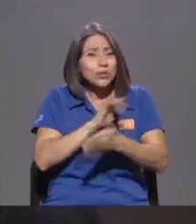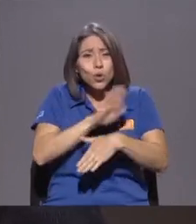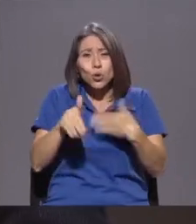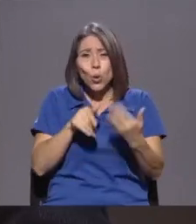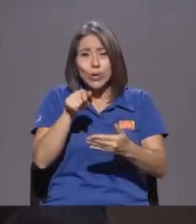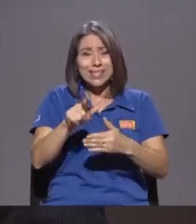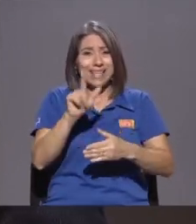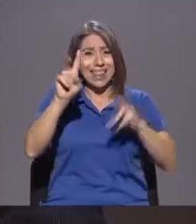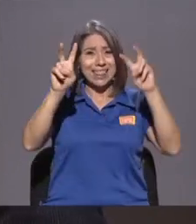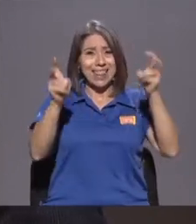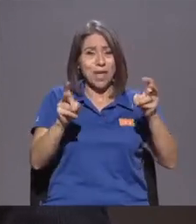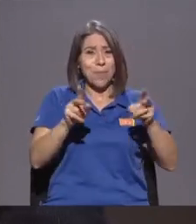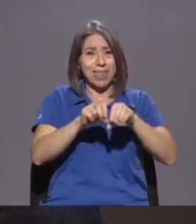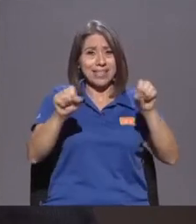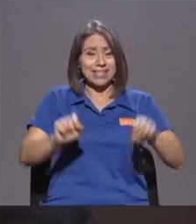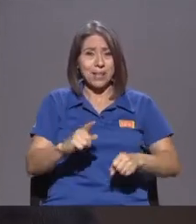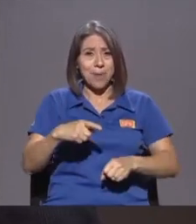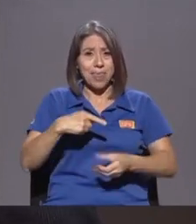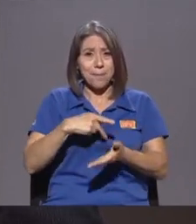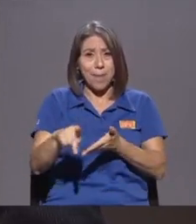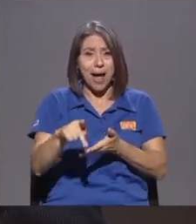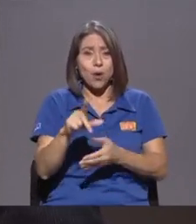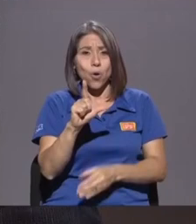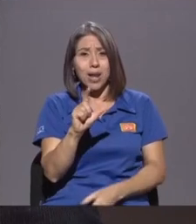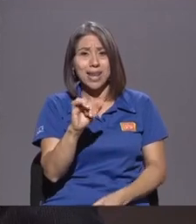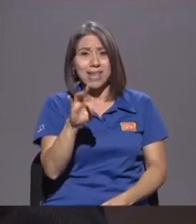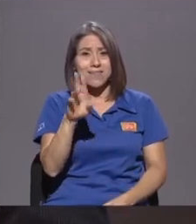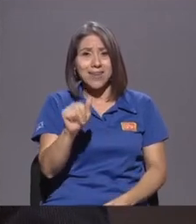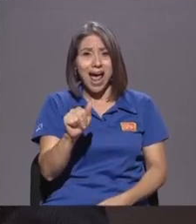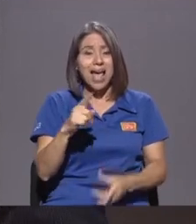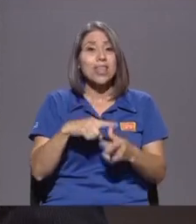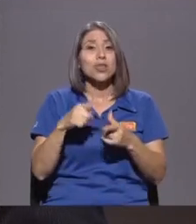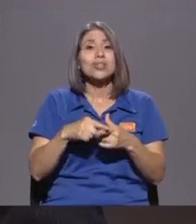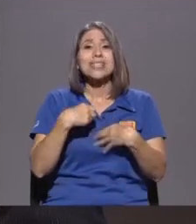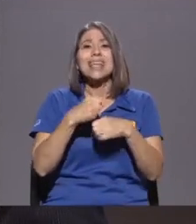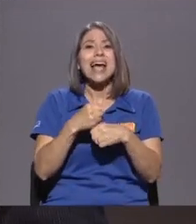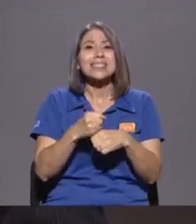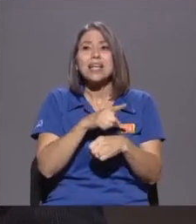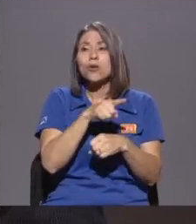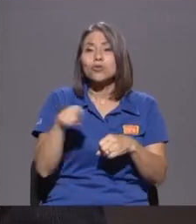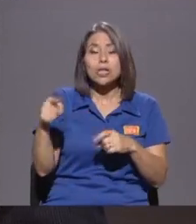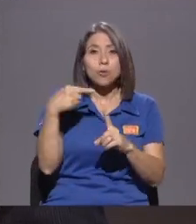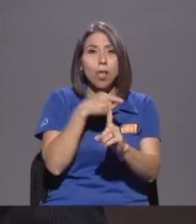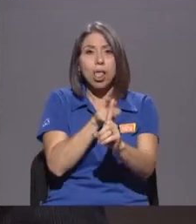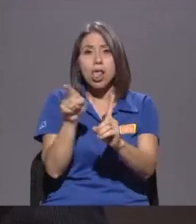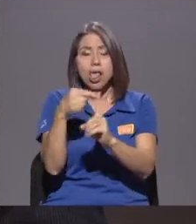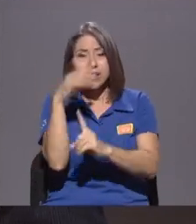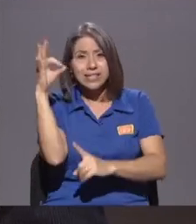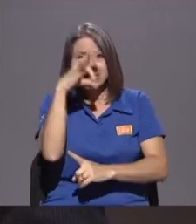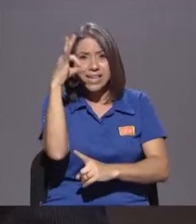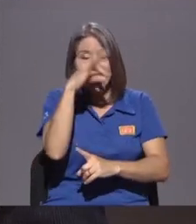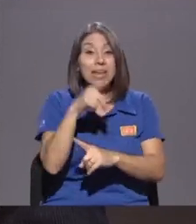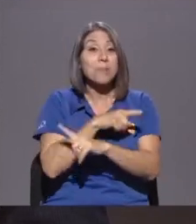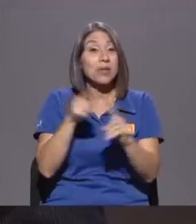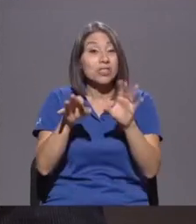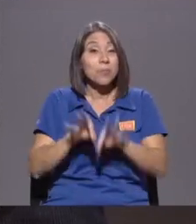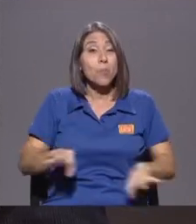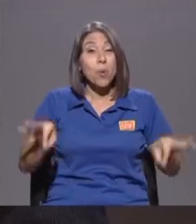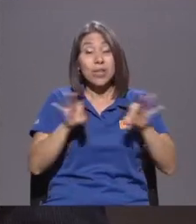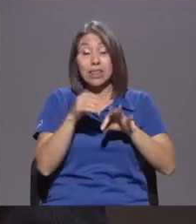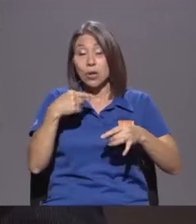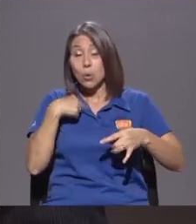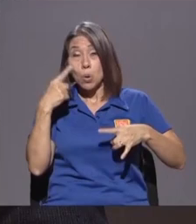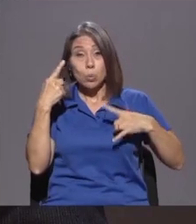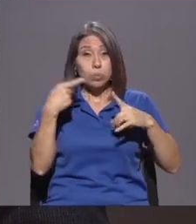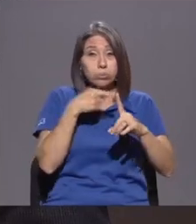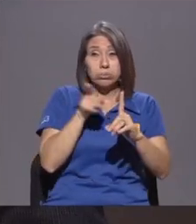Tal vez lo que hace Es distraer Pero si Es importante Que dentro De esta distracción Nos vuelve a llamar La